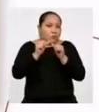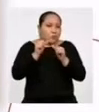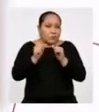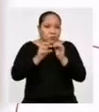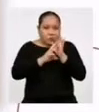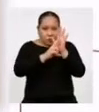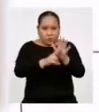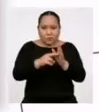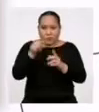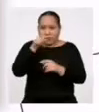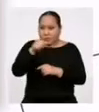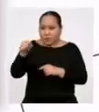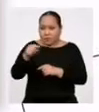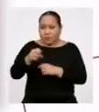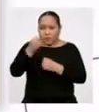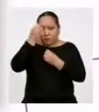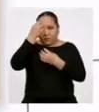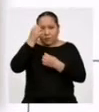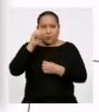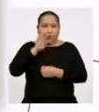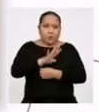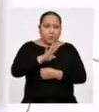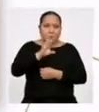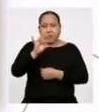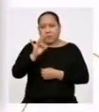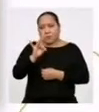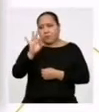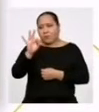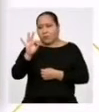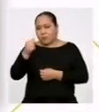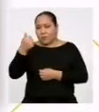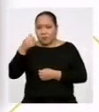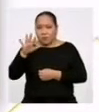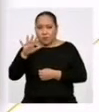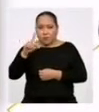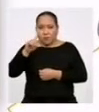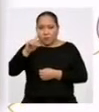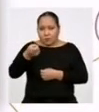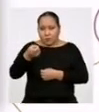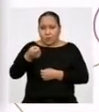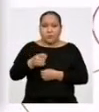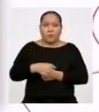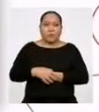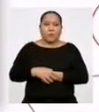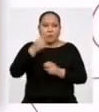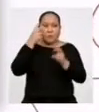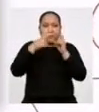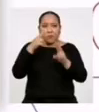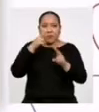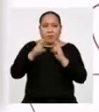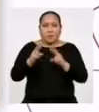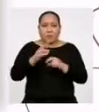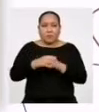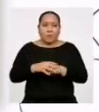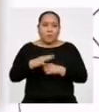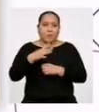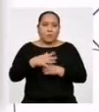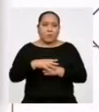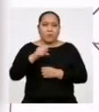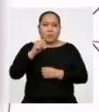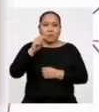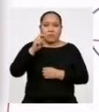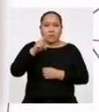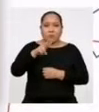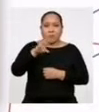siguientes datos 4, 8, 9, 15, 1000 Vemos que obtengo un valor promedio de